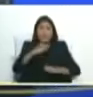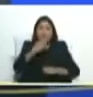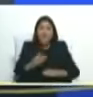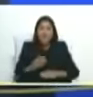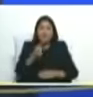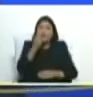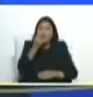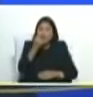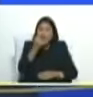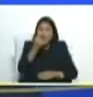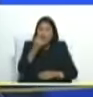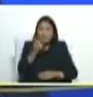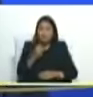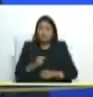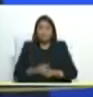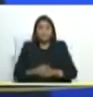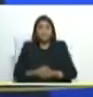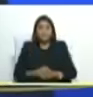nadie se atreva